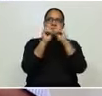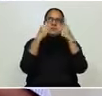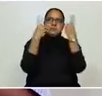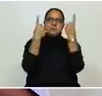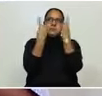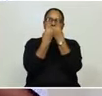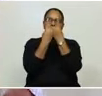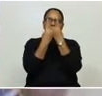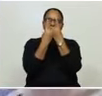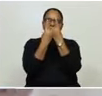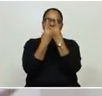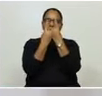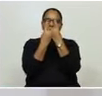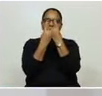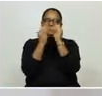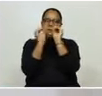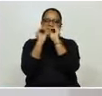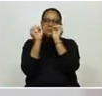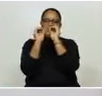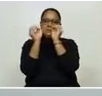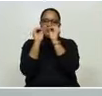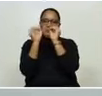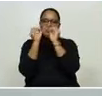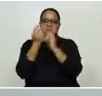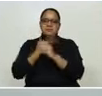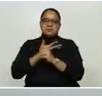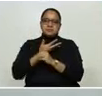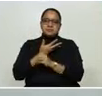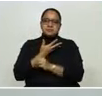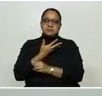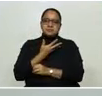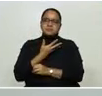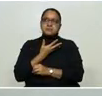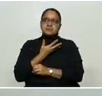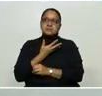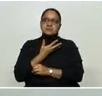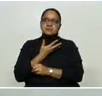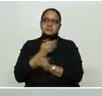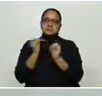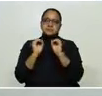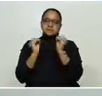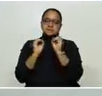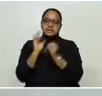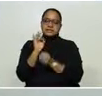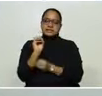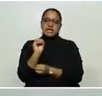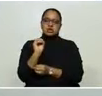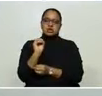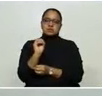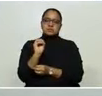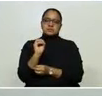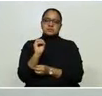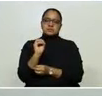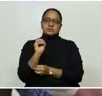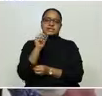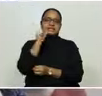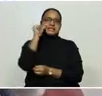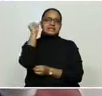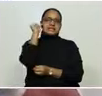en donde no hay casos. No se ha demostrado la circulación viral. Hay siete. Hasta ayer.